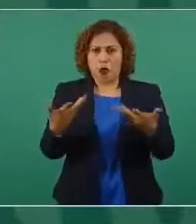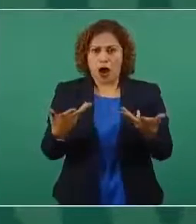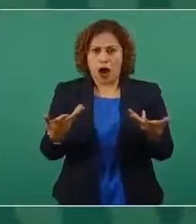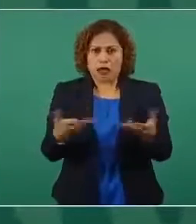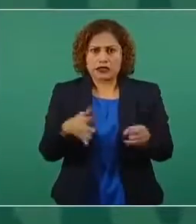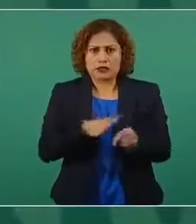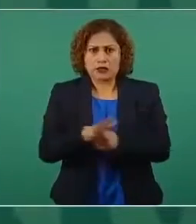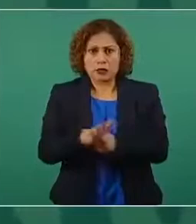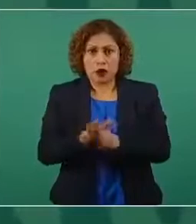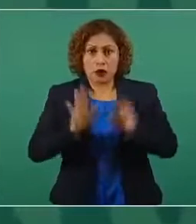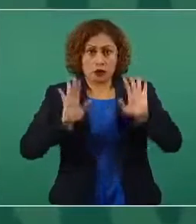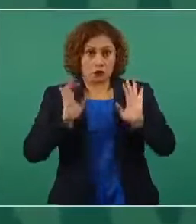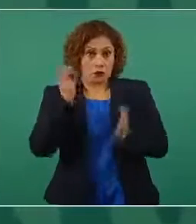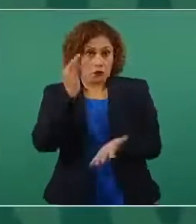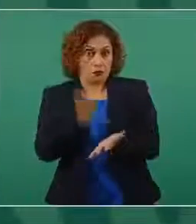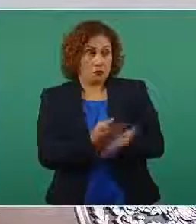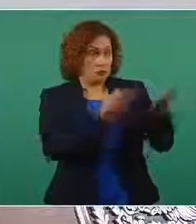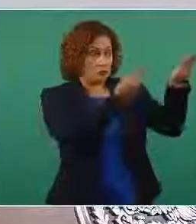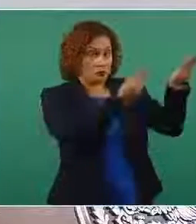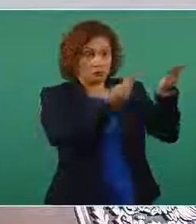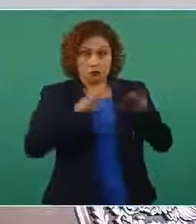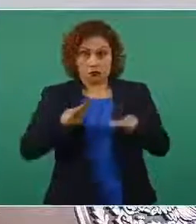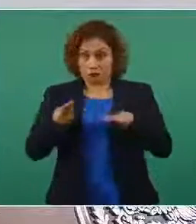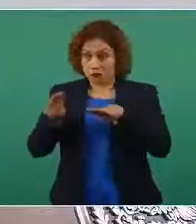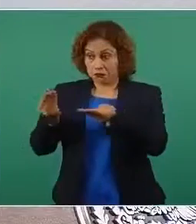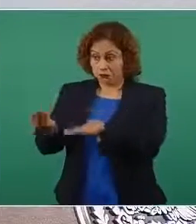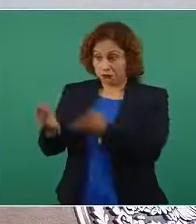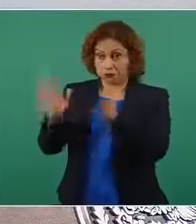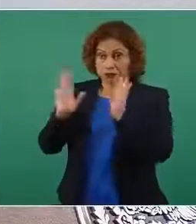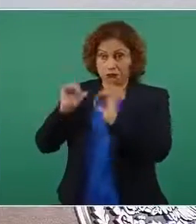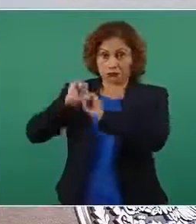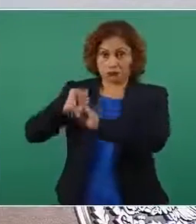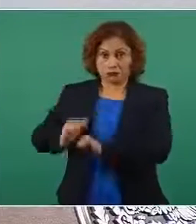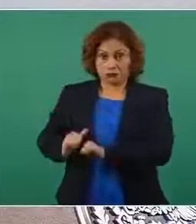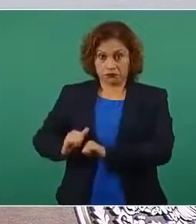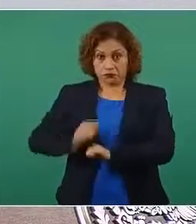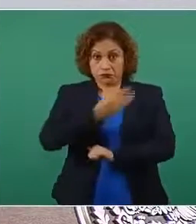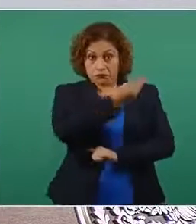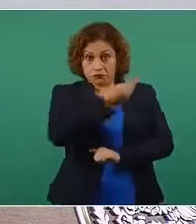Si nos mandan un oficio así, ¿qué hacemos?